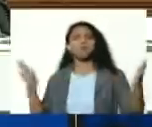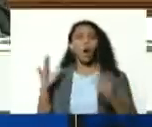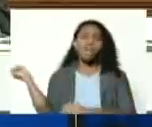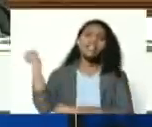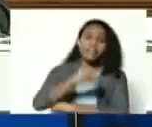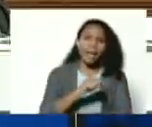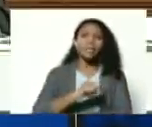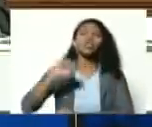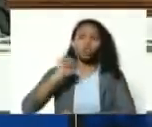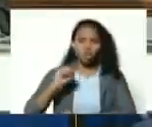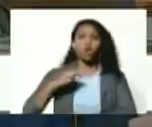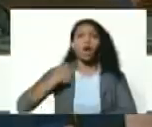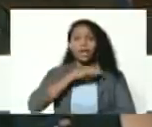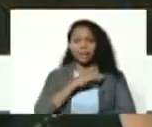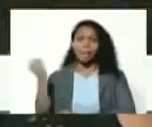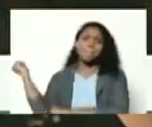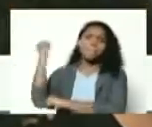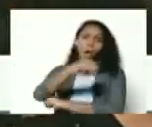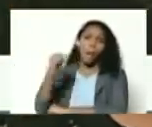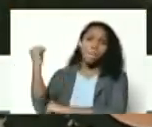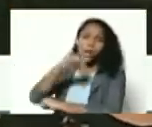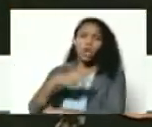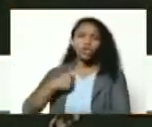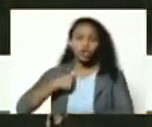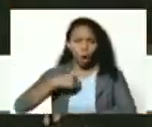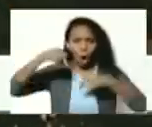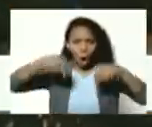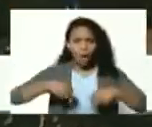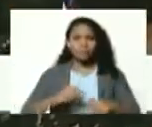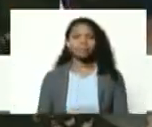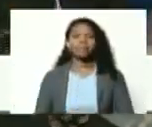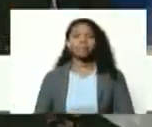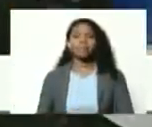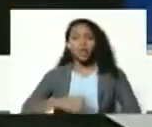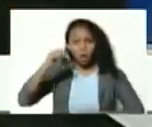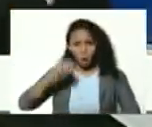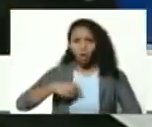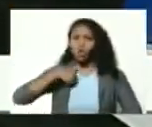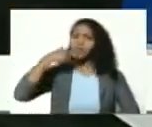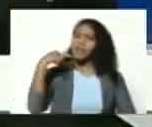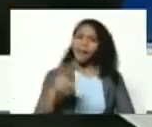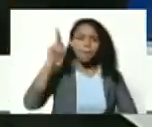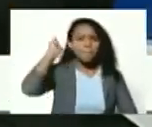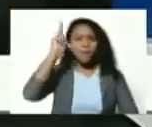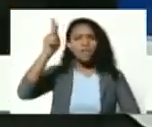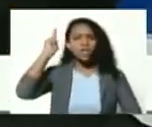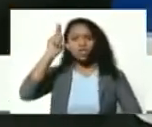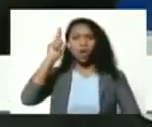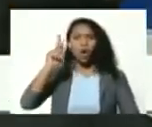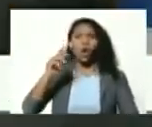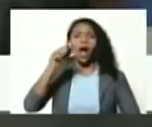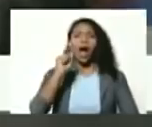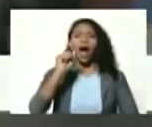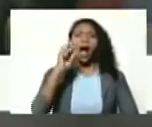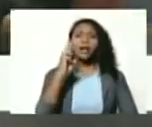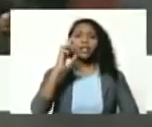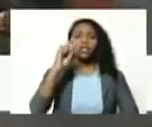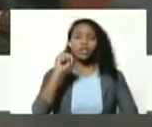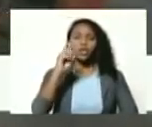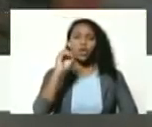estamos venciendo diría yo diría hoy profesor Arnold August